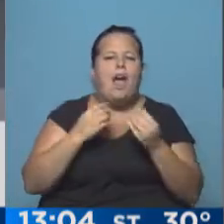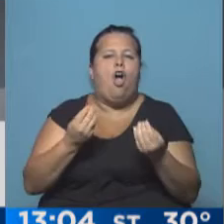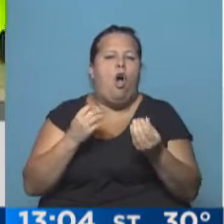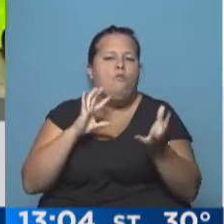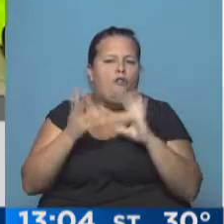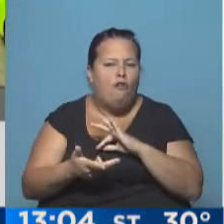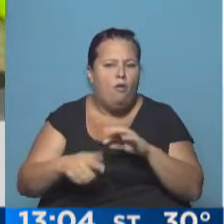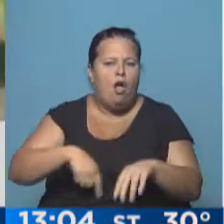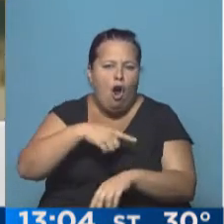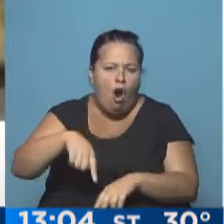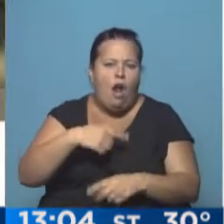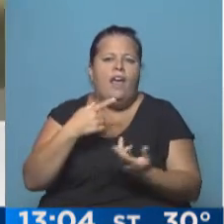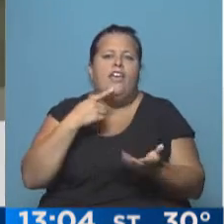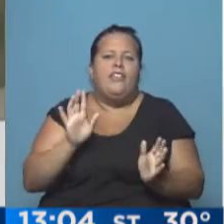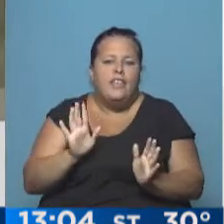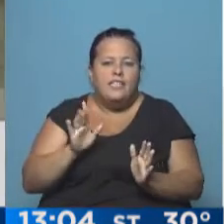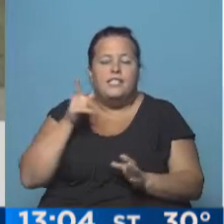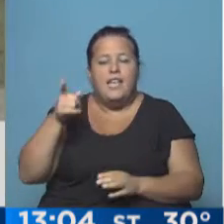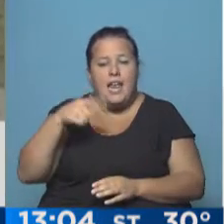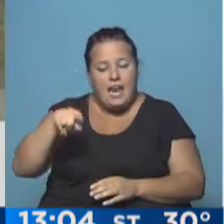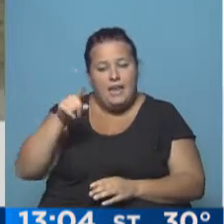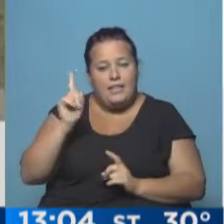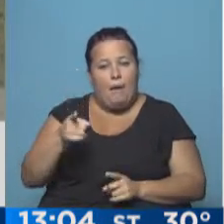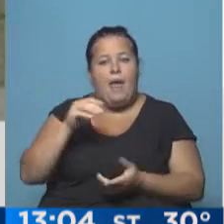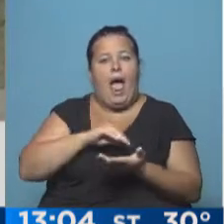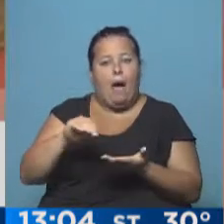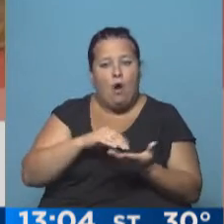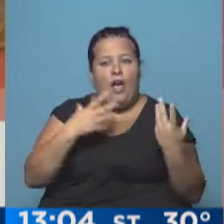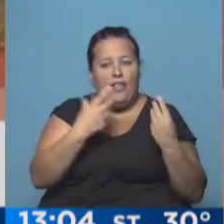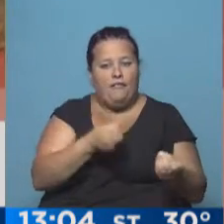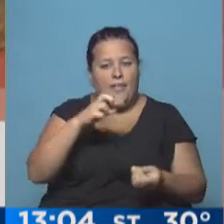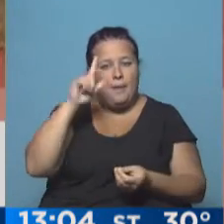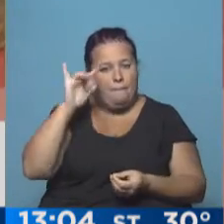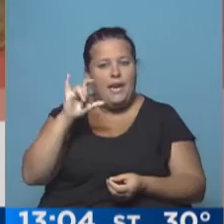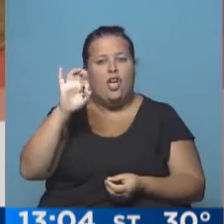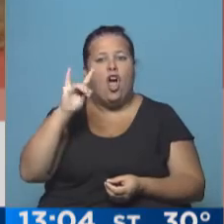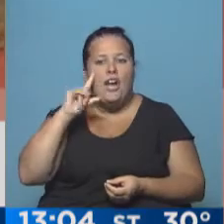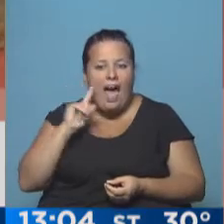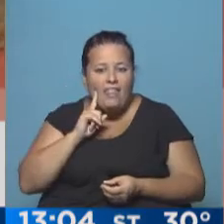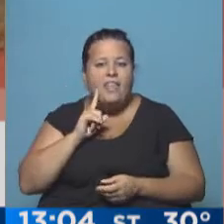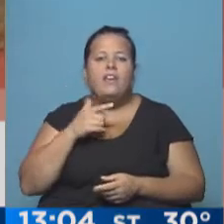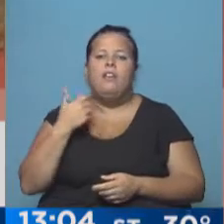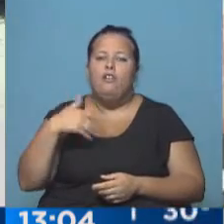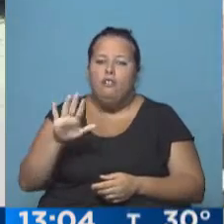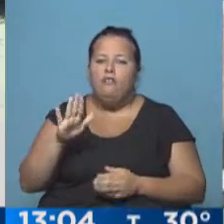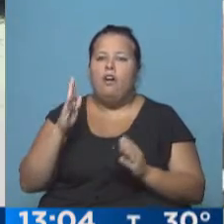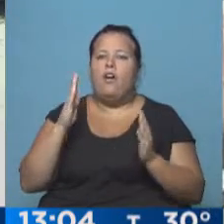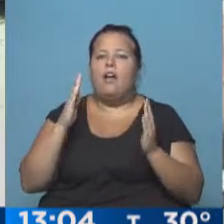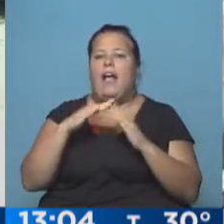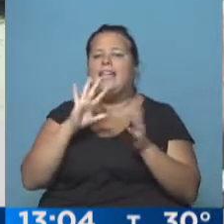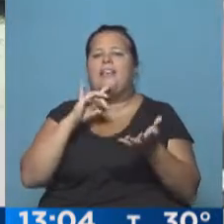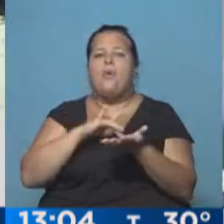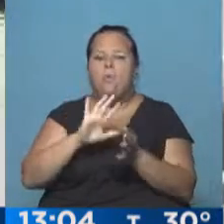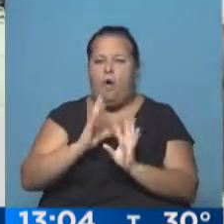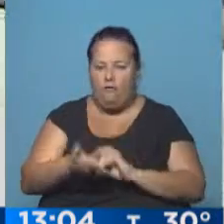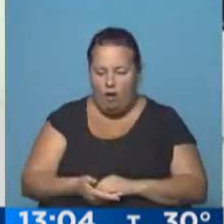cómo fueron esas horas que dicen por parte de ella y también de los abogados defensores de Pérez Corradi, se trató de una casa de brujas.